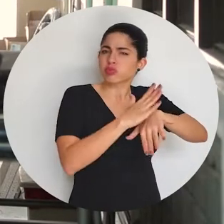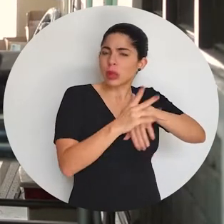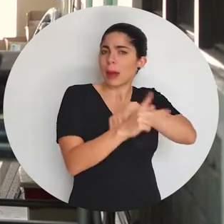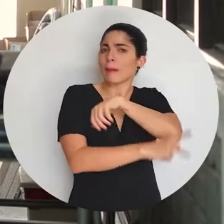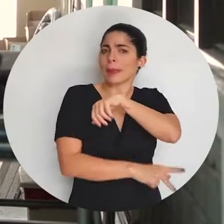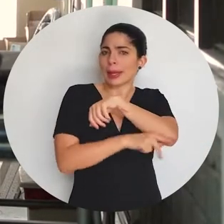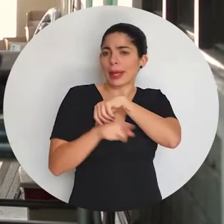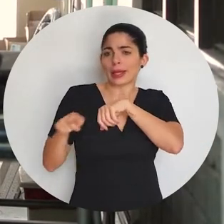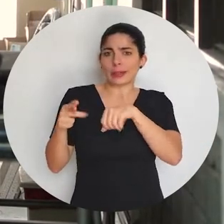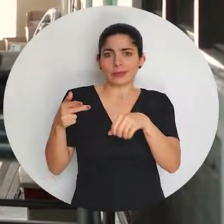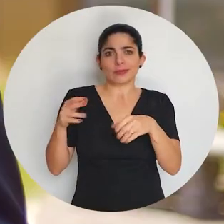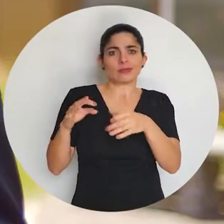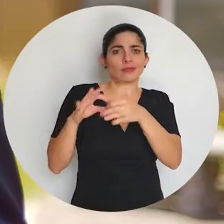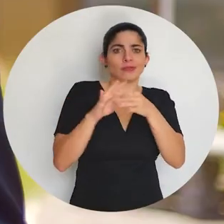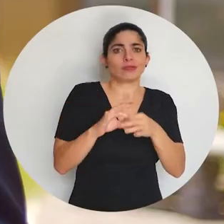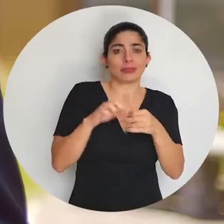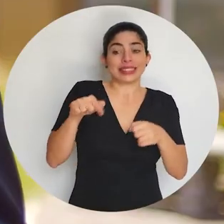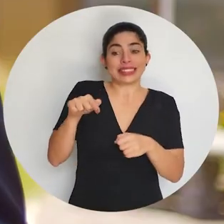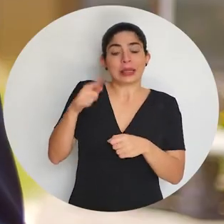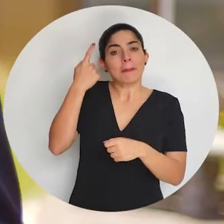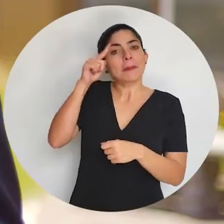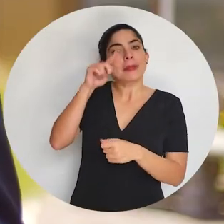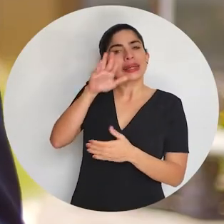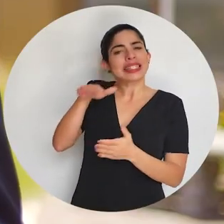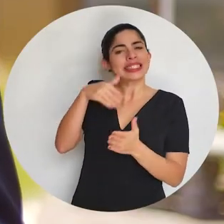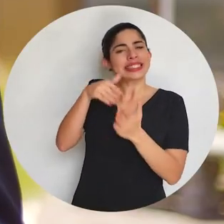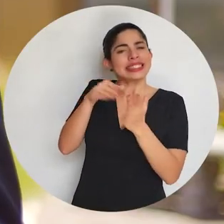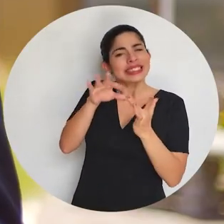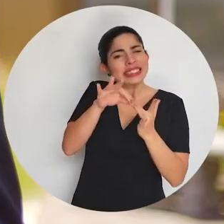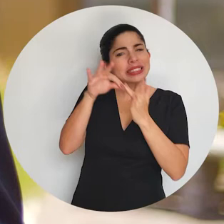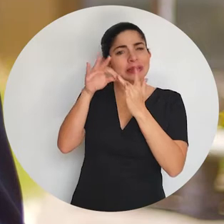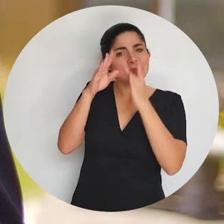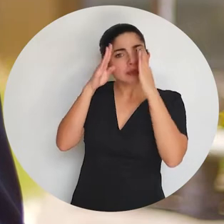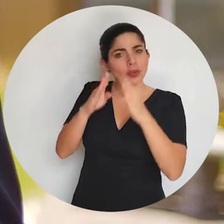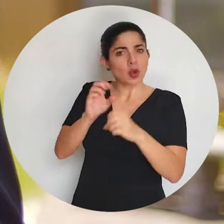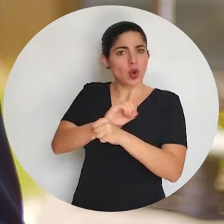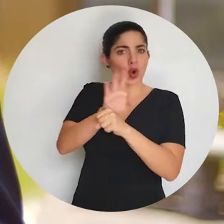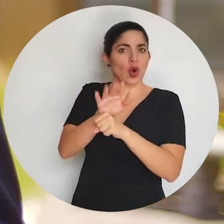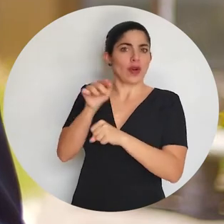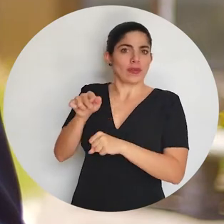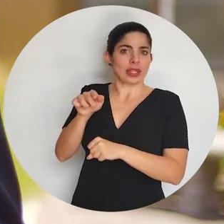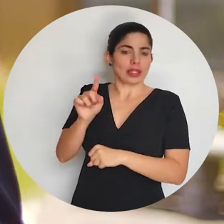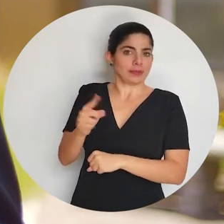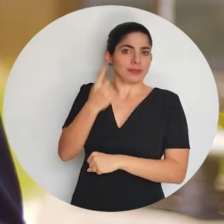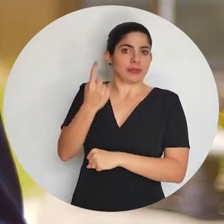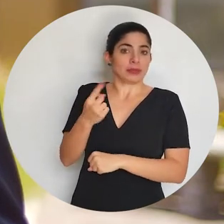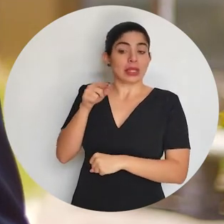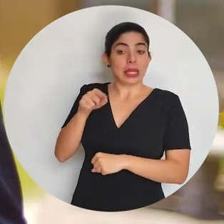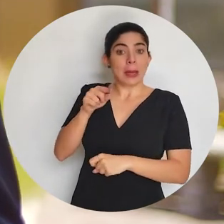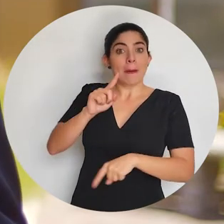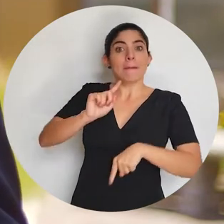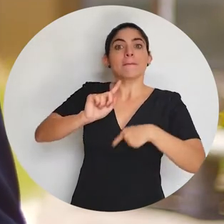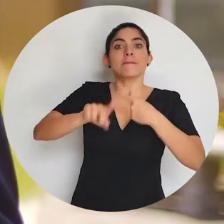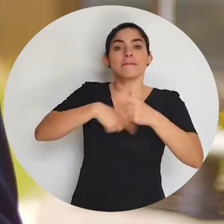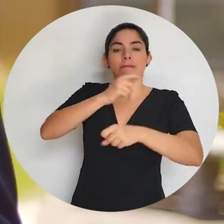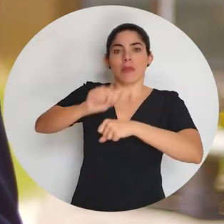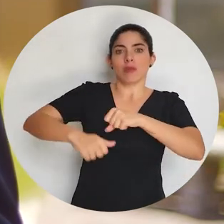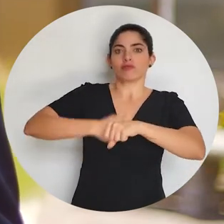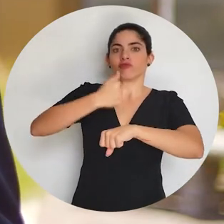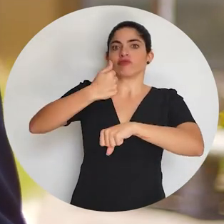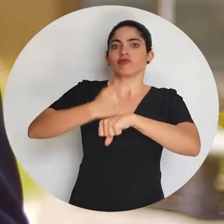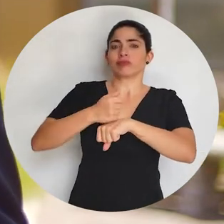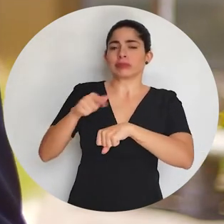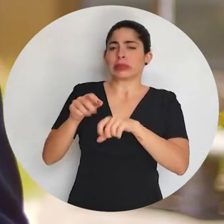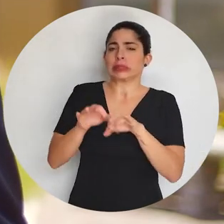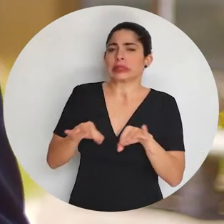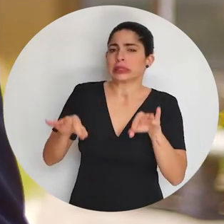todo el país. Este será un centro especializado para atender casos de COVID-19 y se convertirá